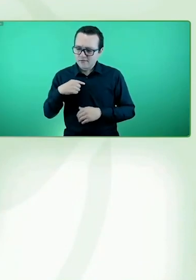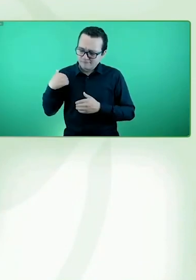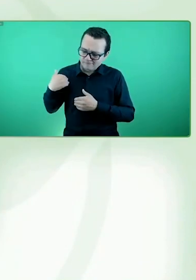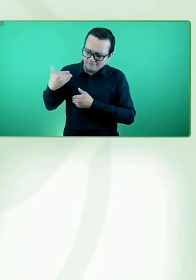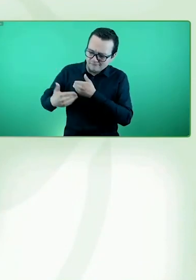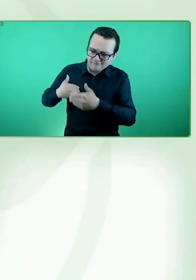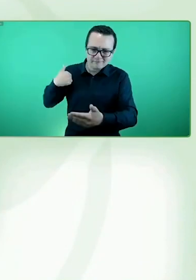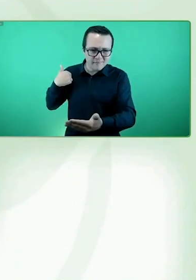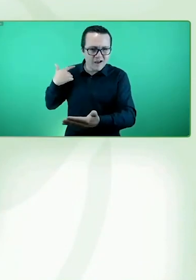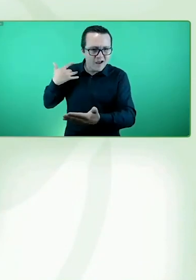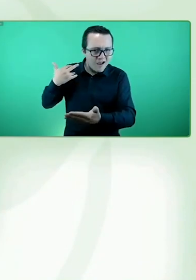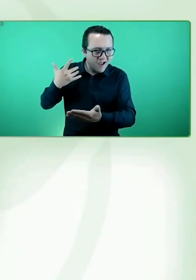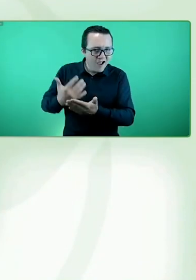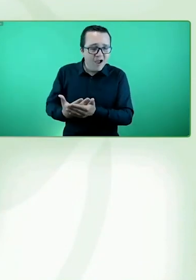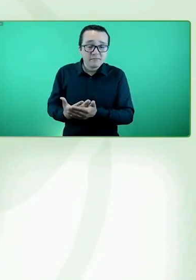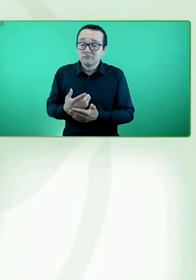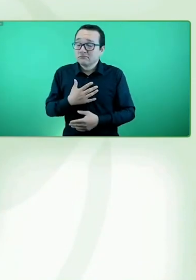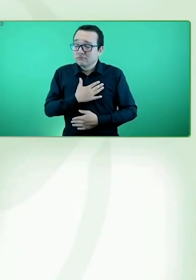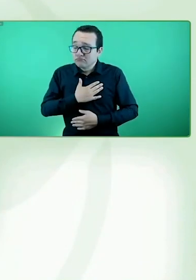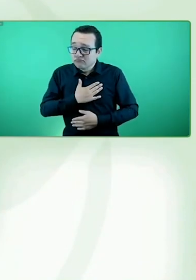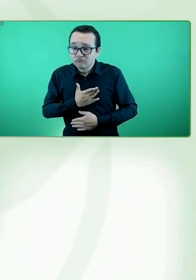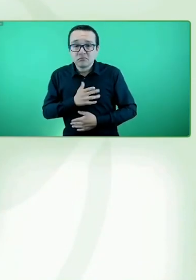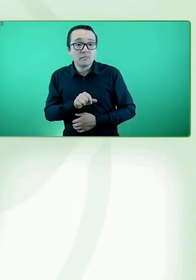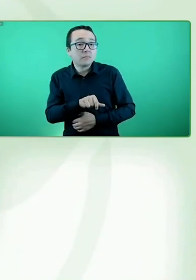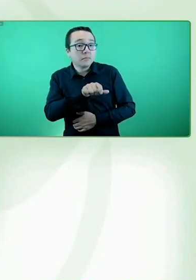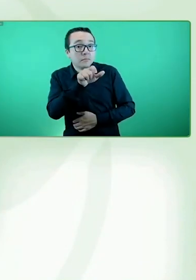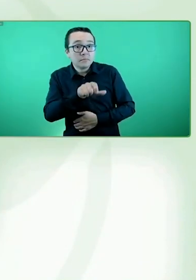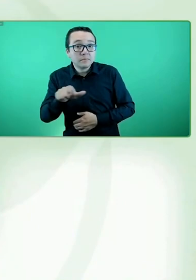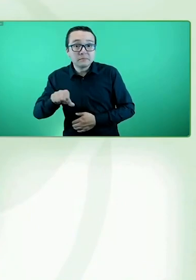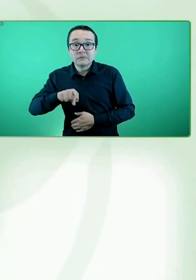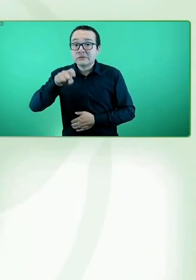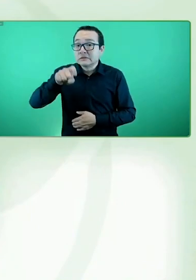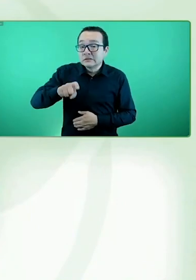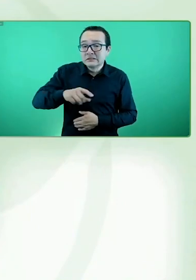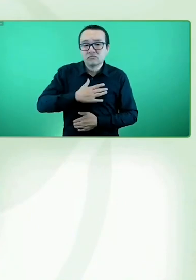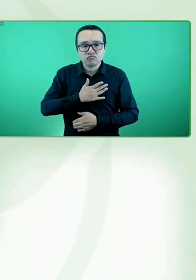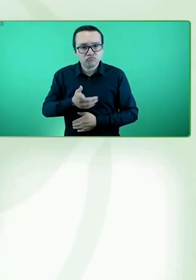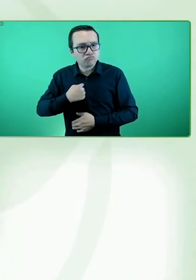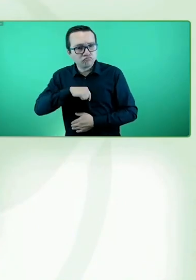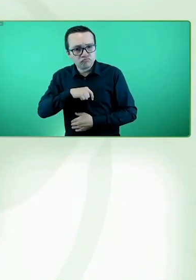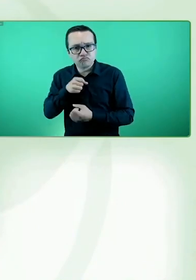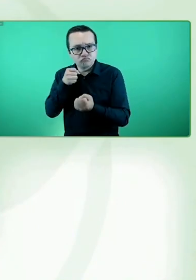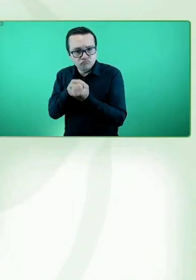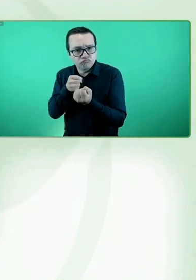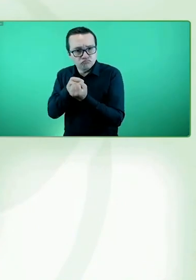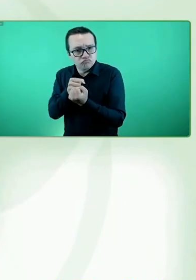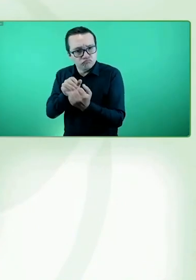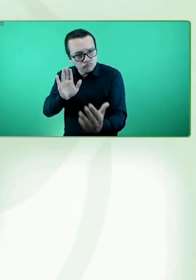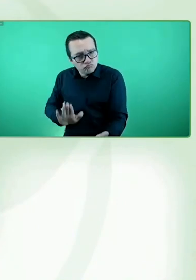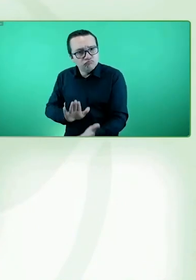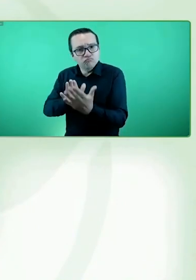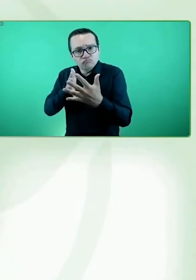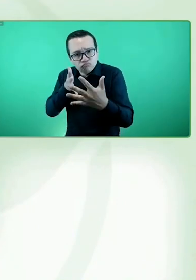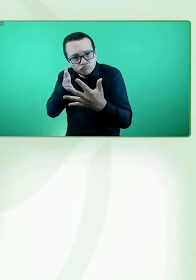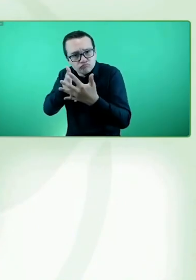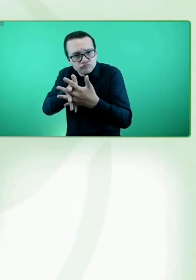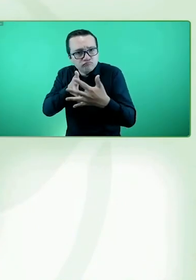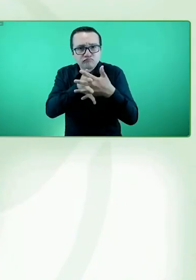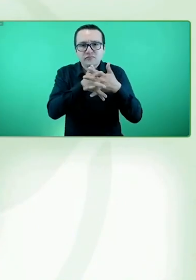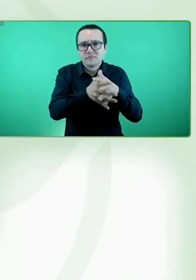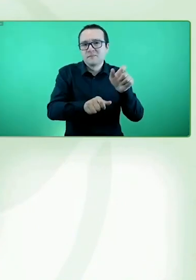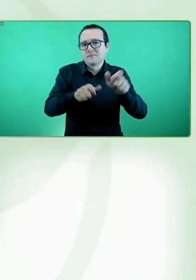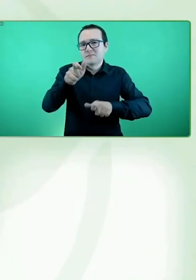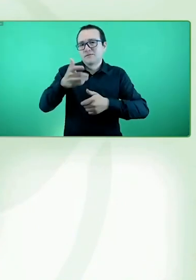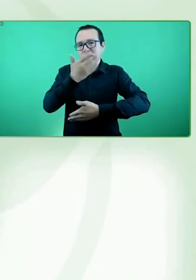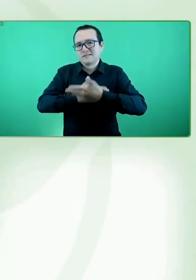de aquellos que más nos necesitan, cerca de las personas con discapacidad y, en el caso de FOAL,